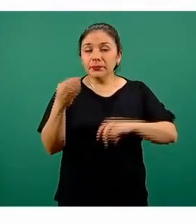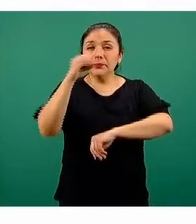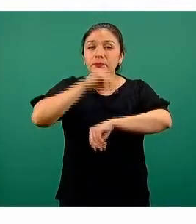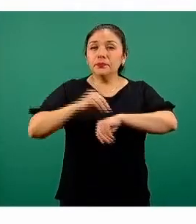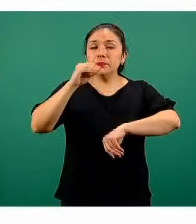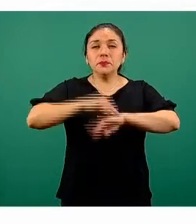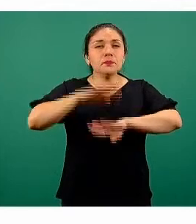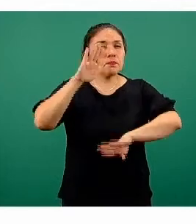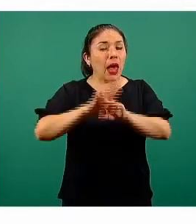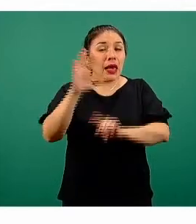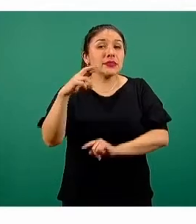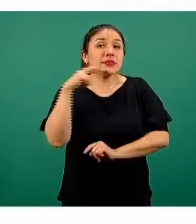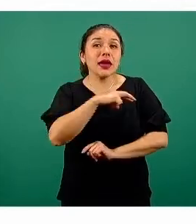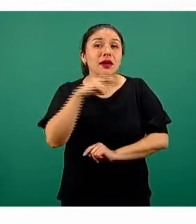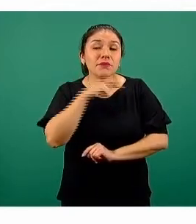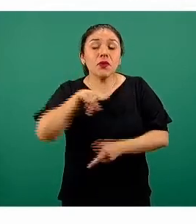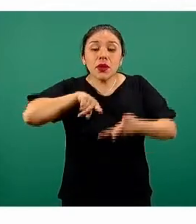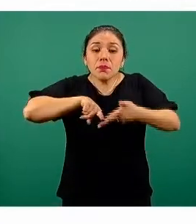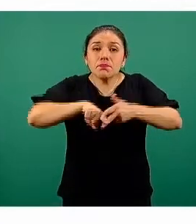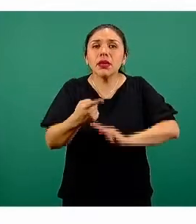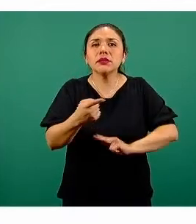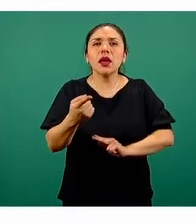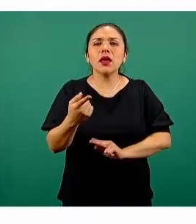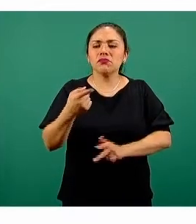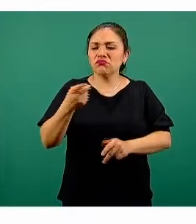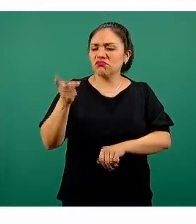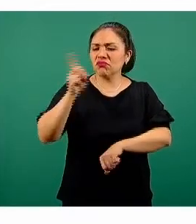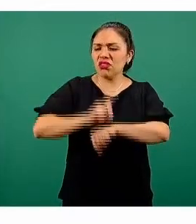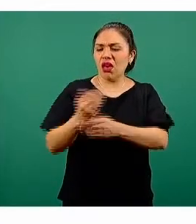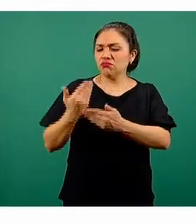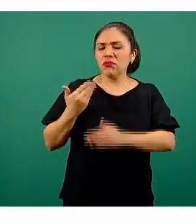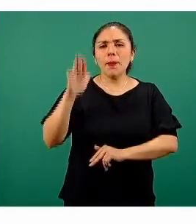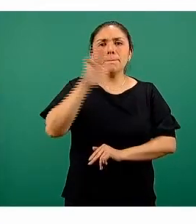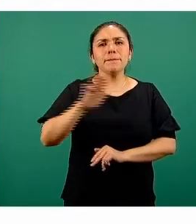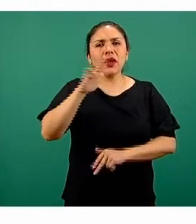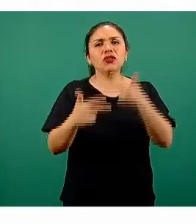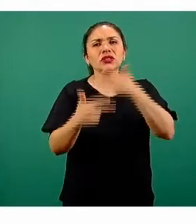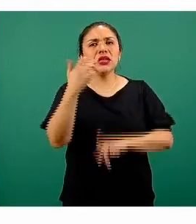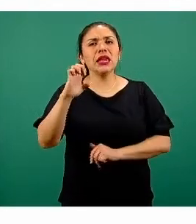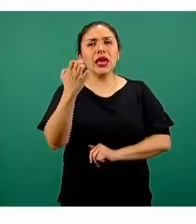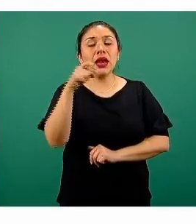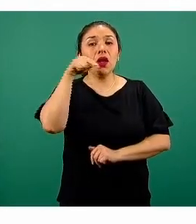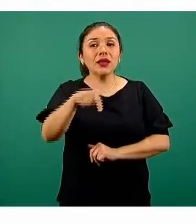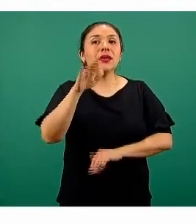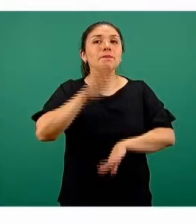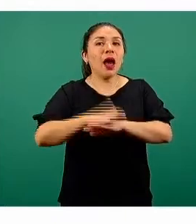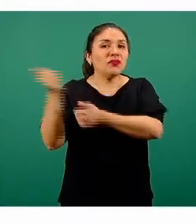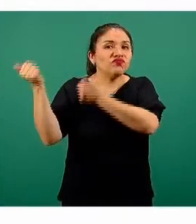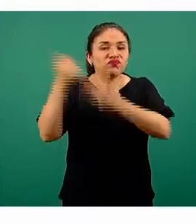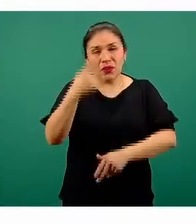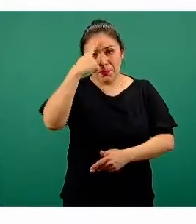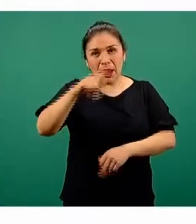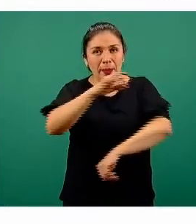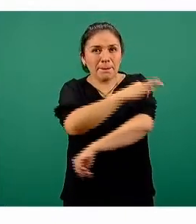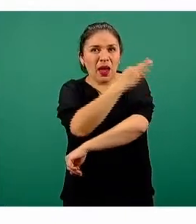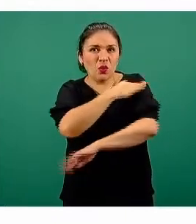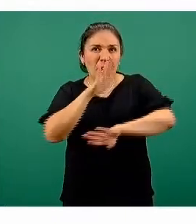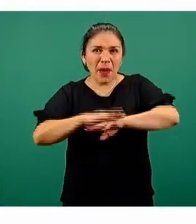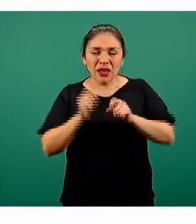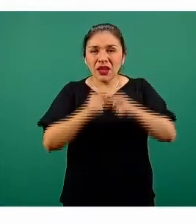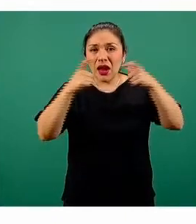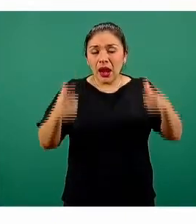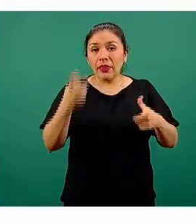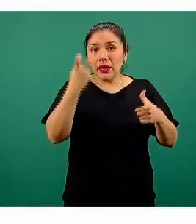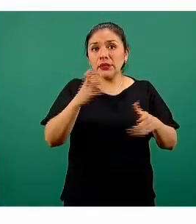de manera mucho más acelerada a partir de el miércoles trece de enero, que es ya la fase de expansión del programa, después de haber